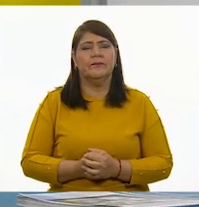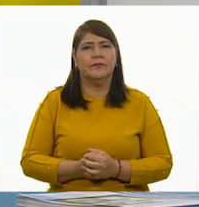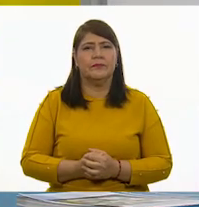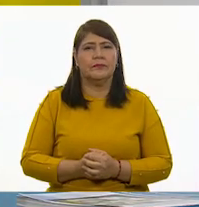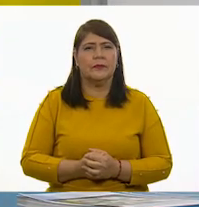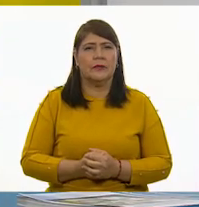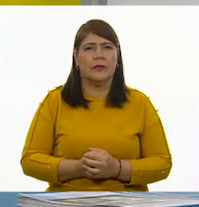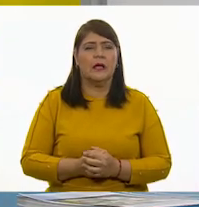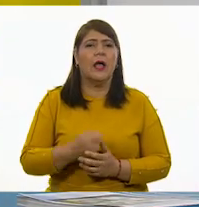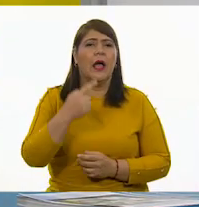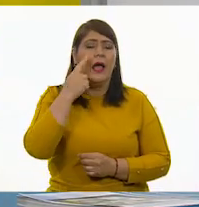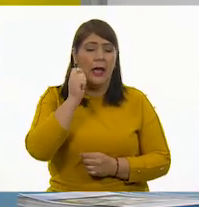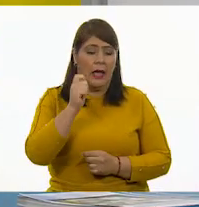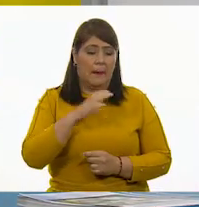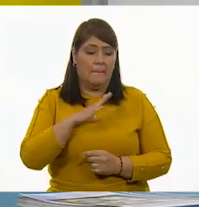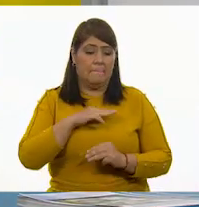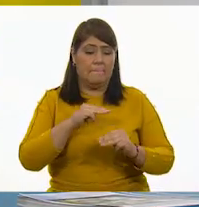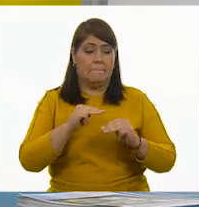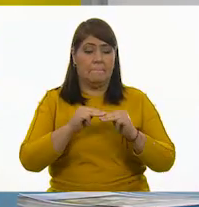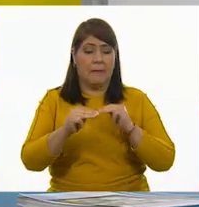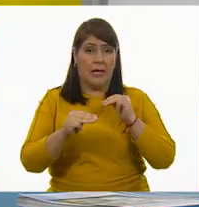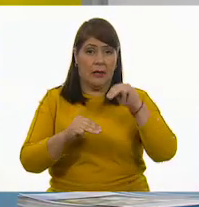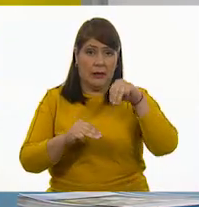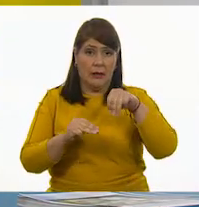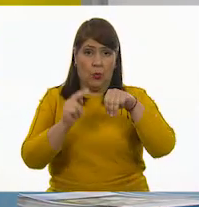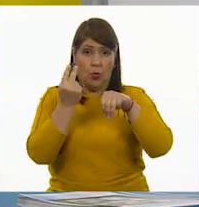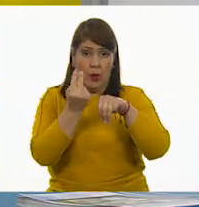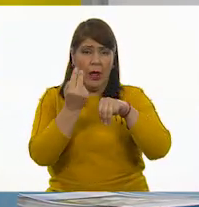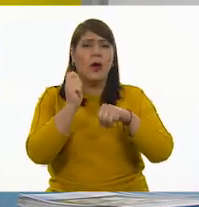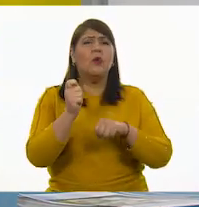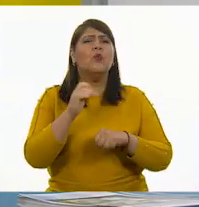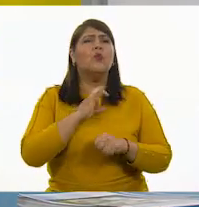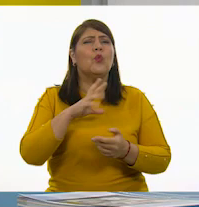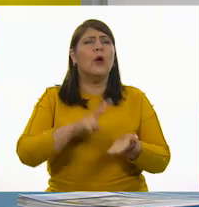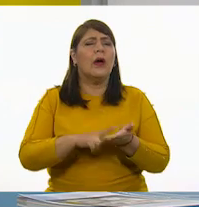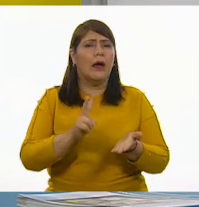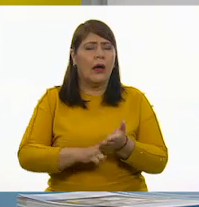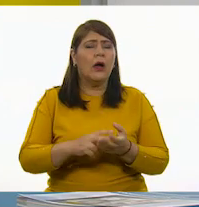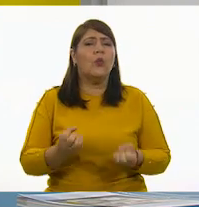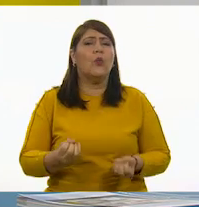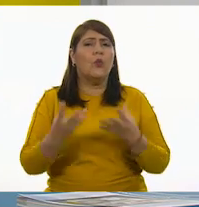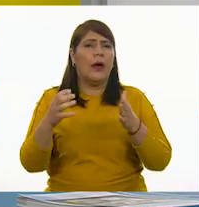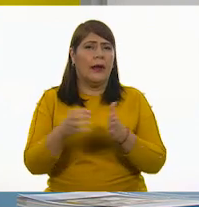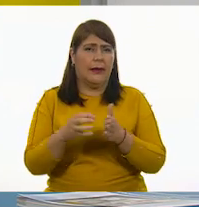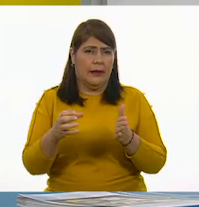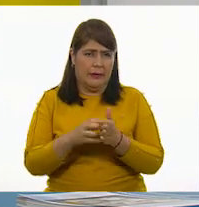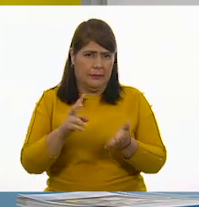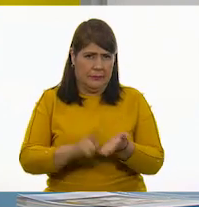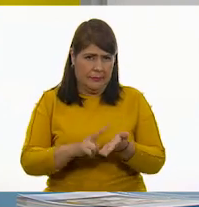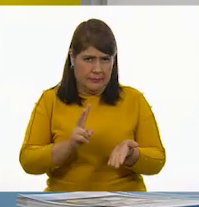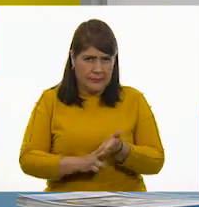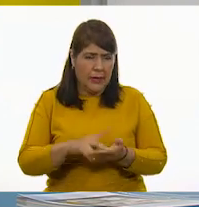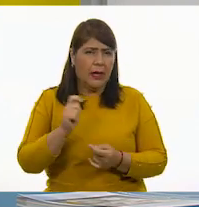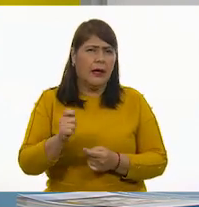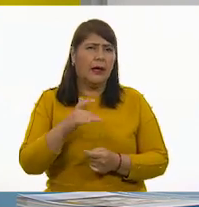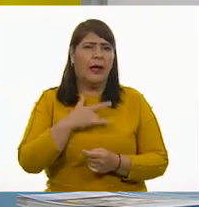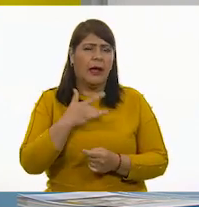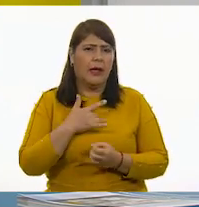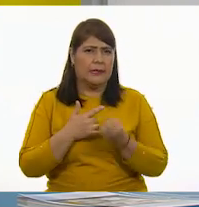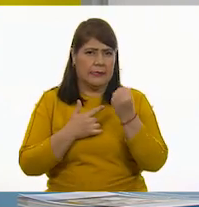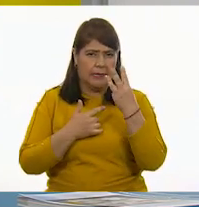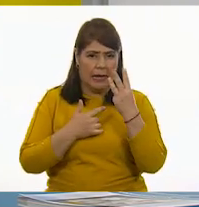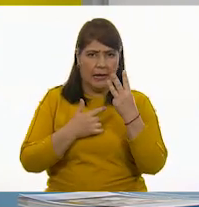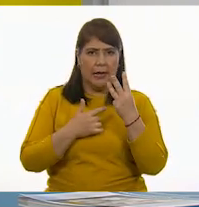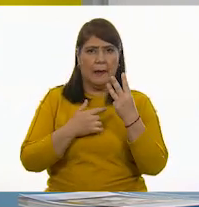si el costo del metro cuadrado es de 220, ¿cuánto costaría la caja? Considerando que la caja contiene 3 metros